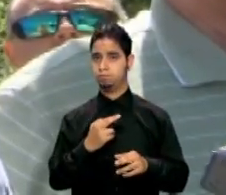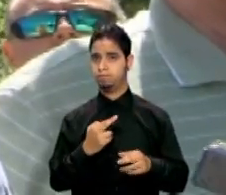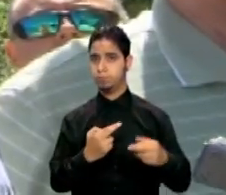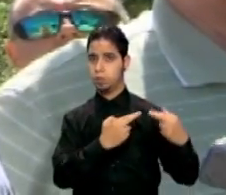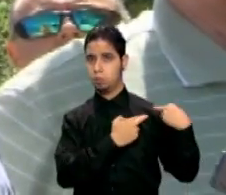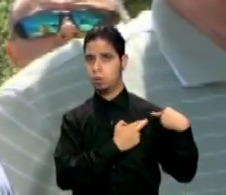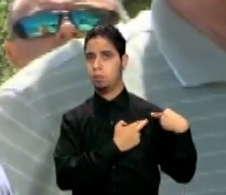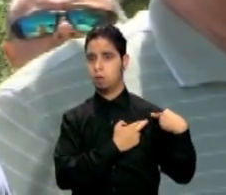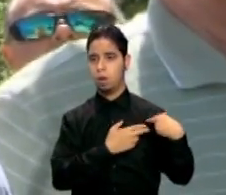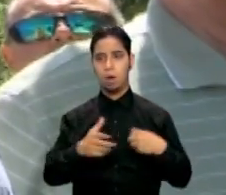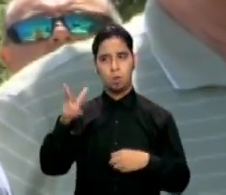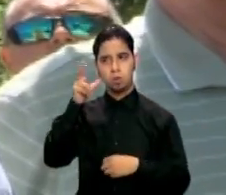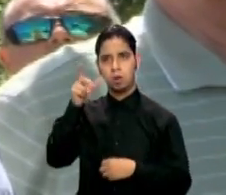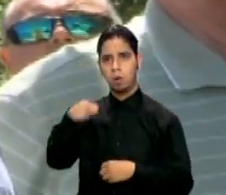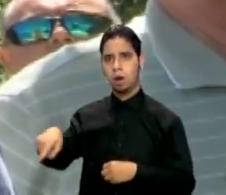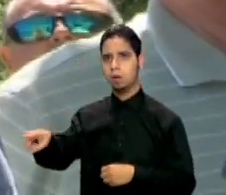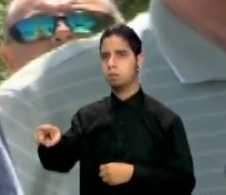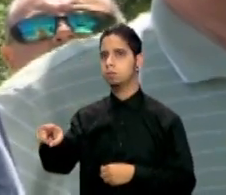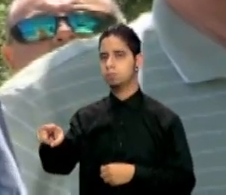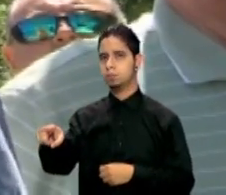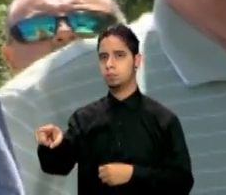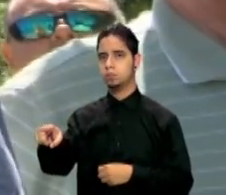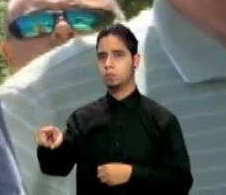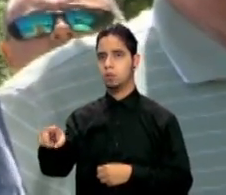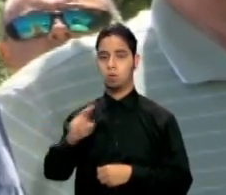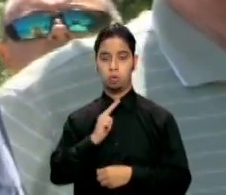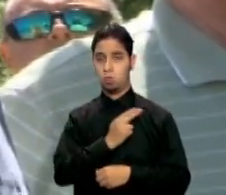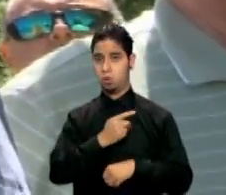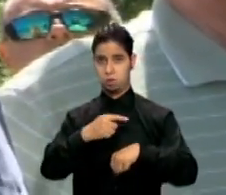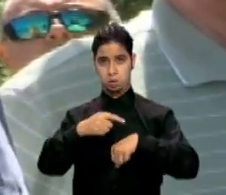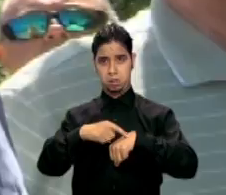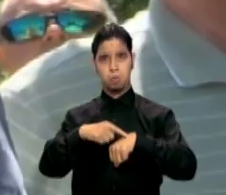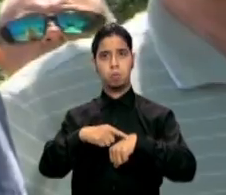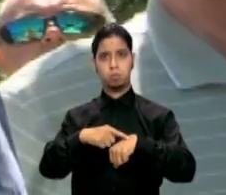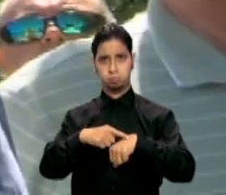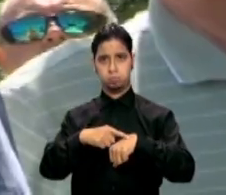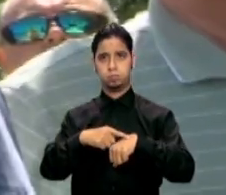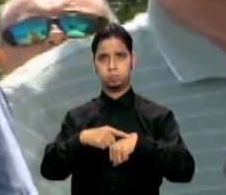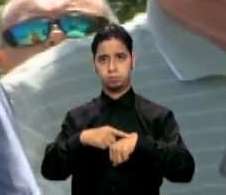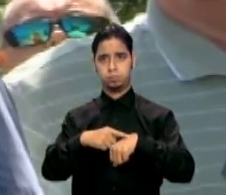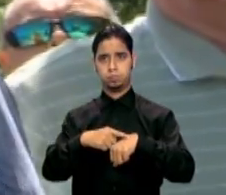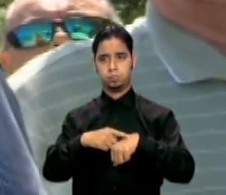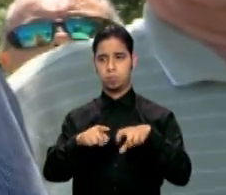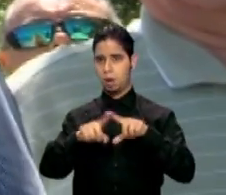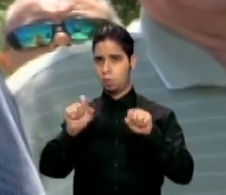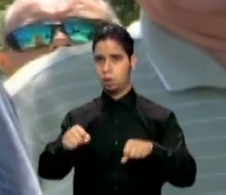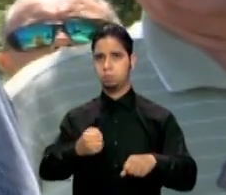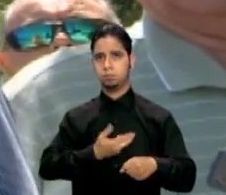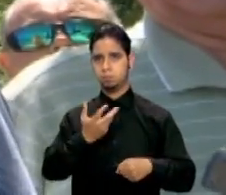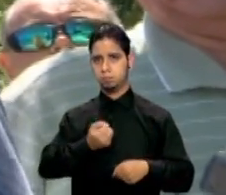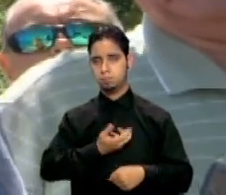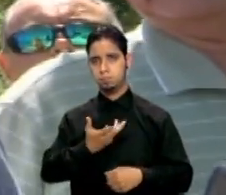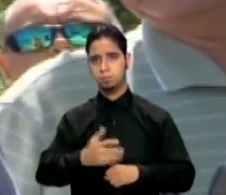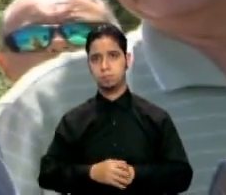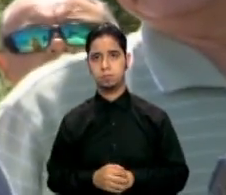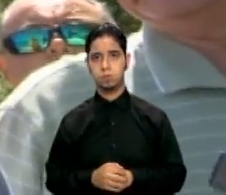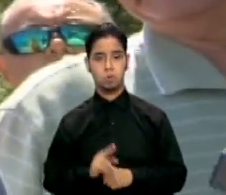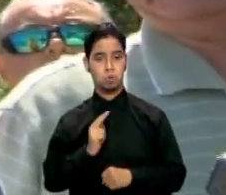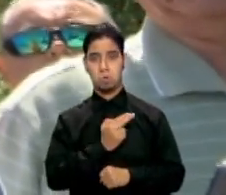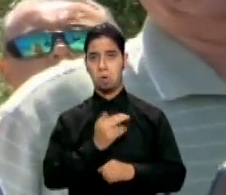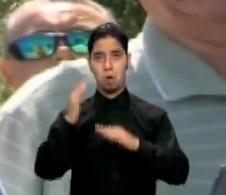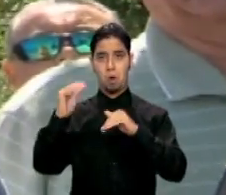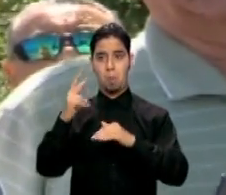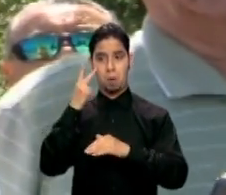que también escucharlos a ellos. Y les habíamos dado este espacio para que así lo hicieran. Esperábamos verlos acá,